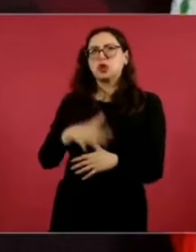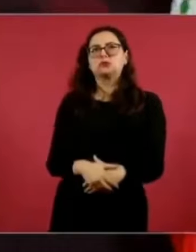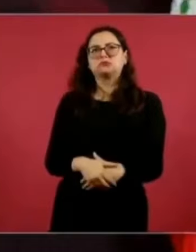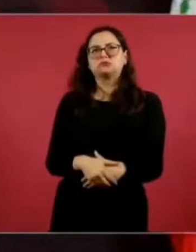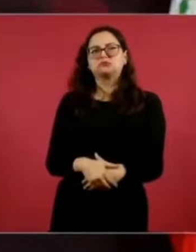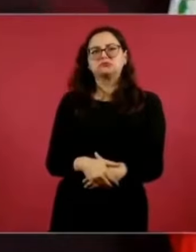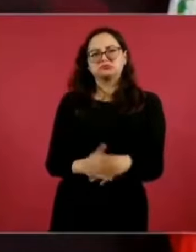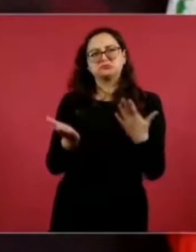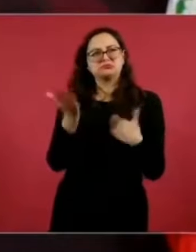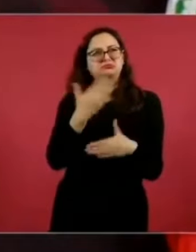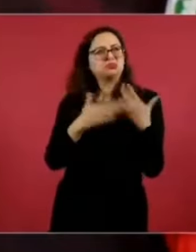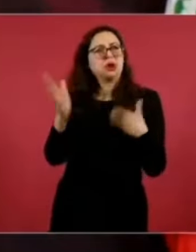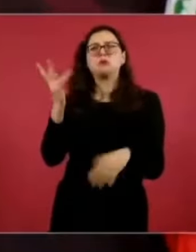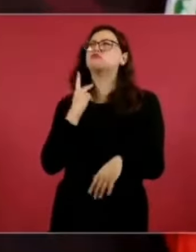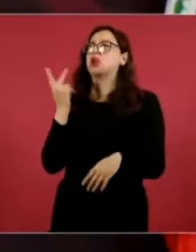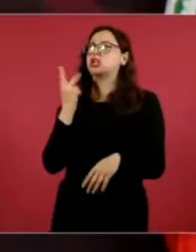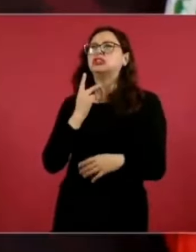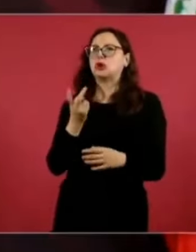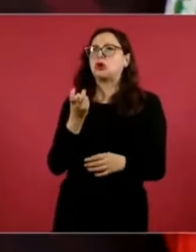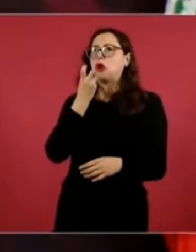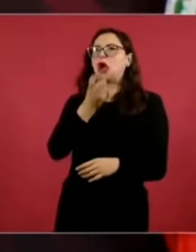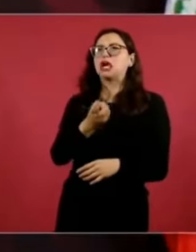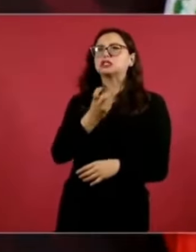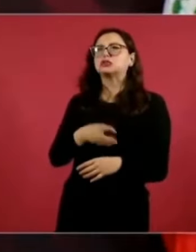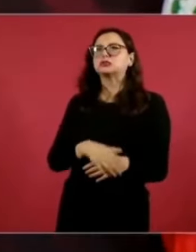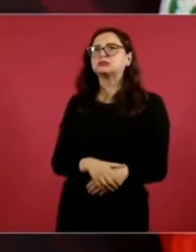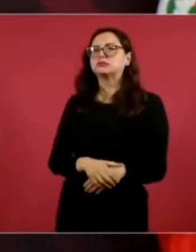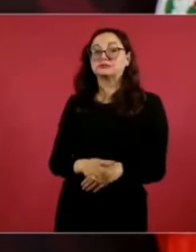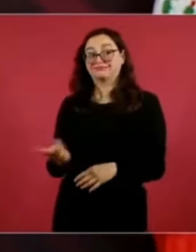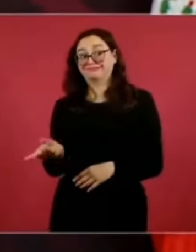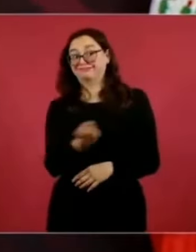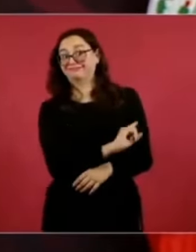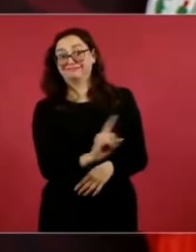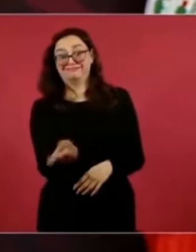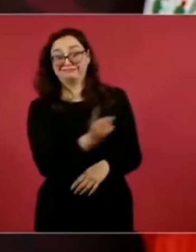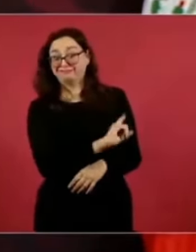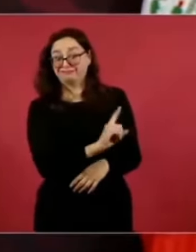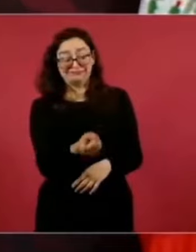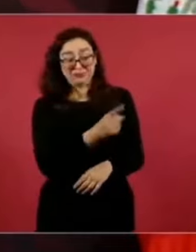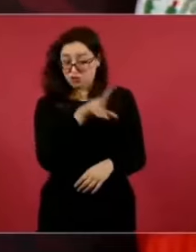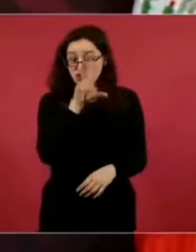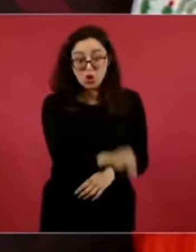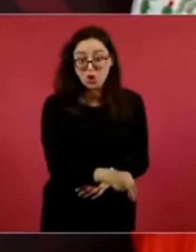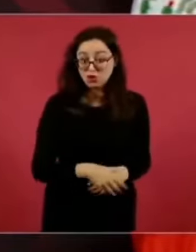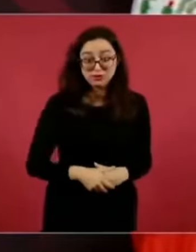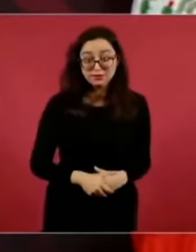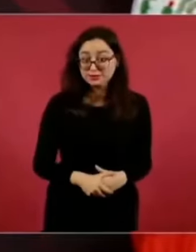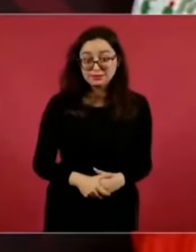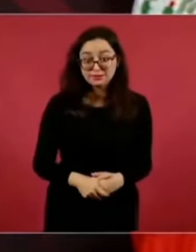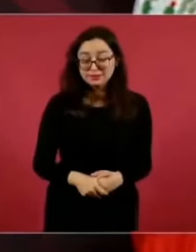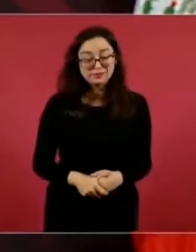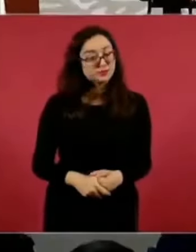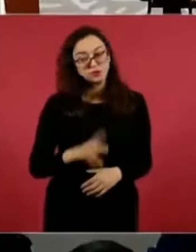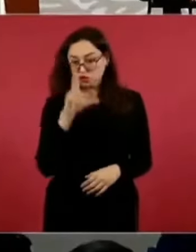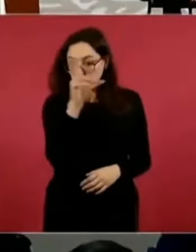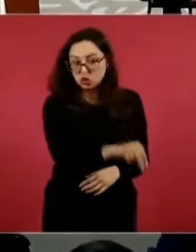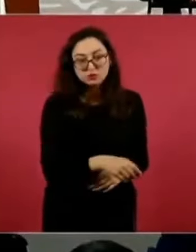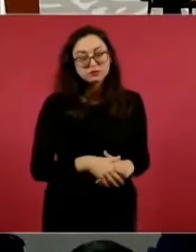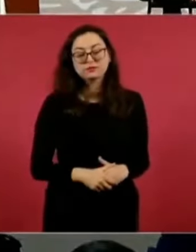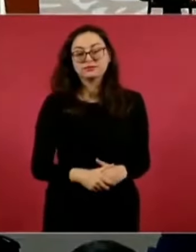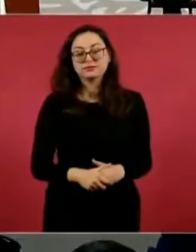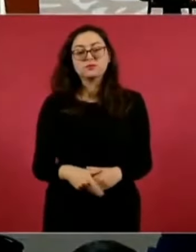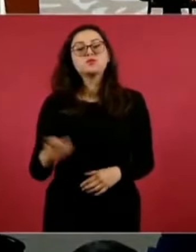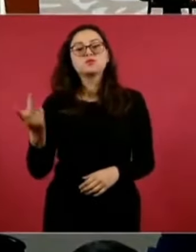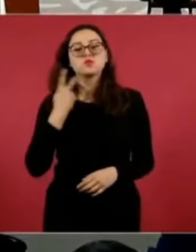y ya eres político. No, no es así, no es así, es un